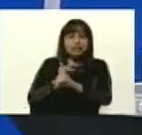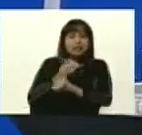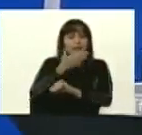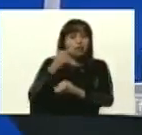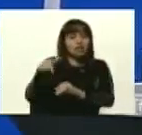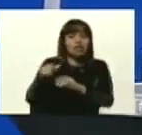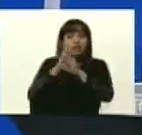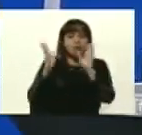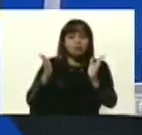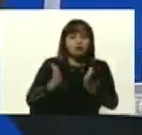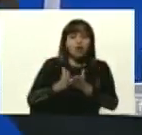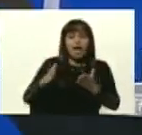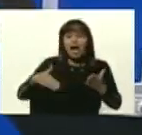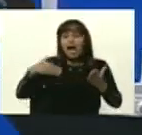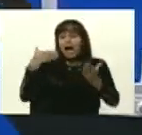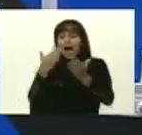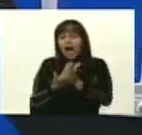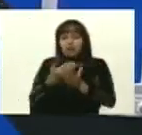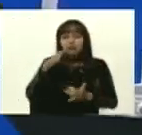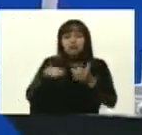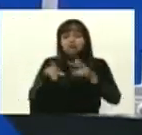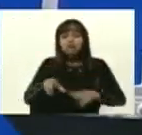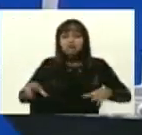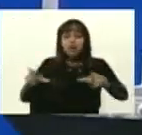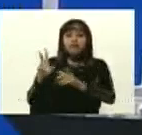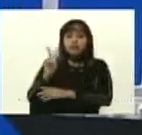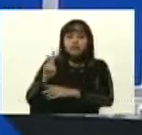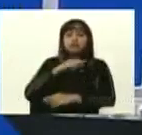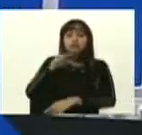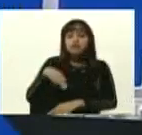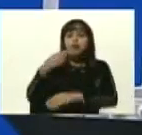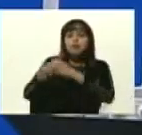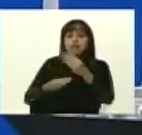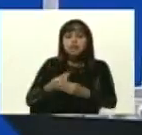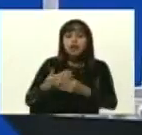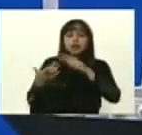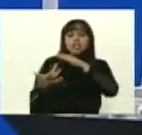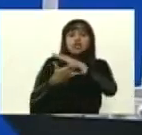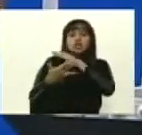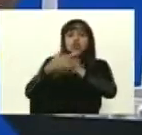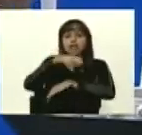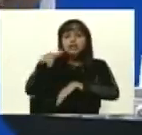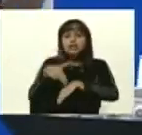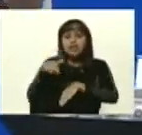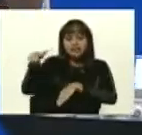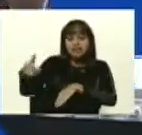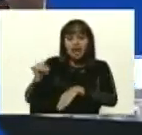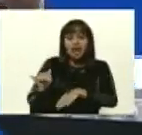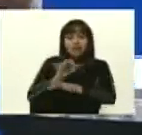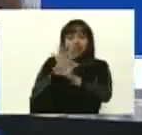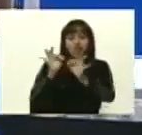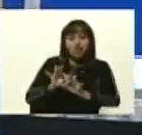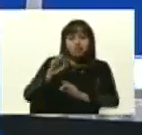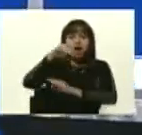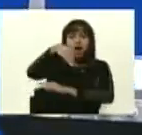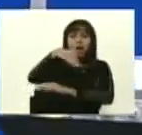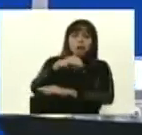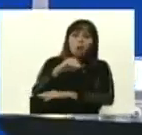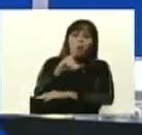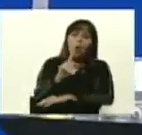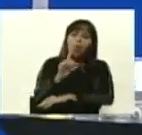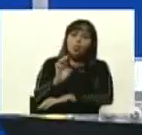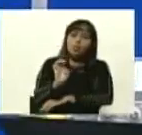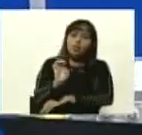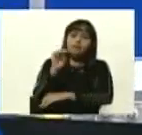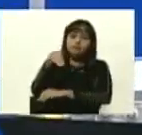hasta el último rincón y lo vamos a cumplir con tecnología nacional, aquí está este modem, lo vamos a